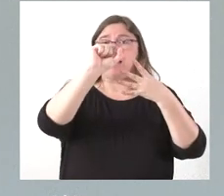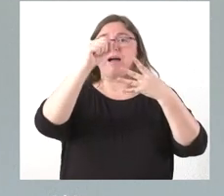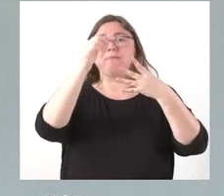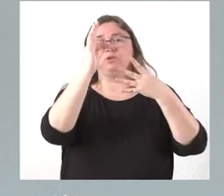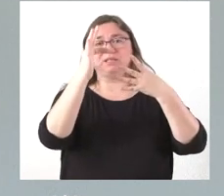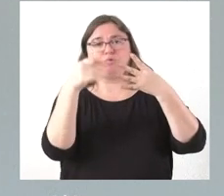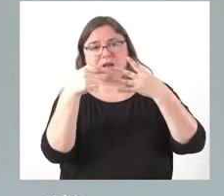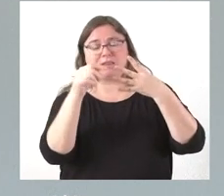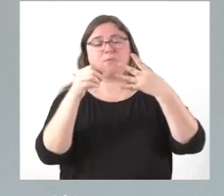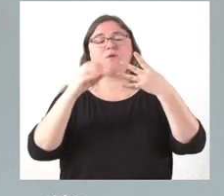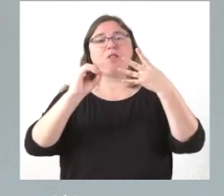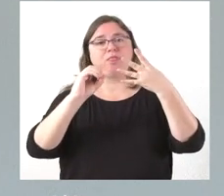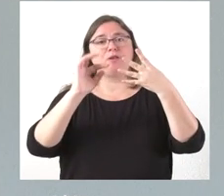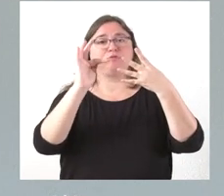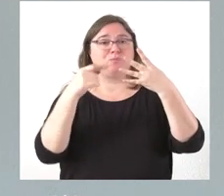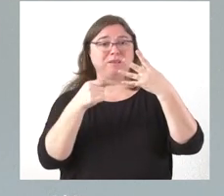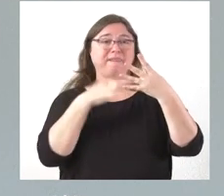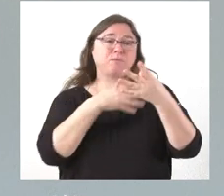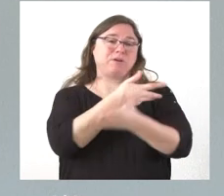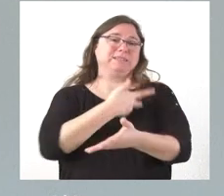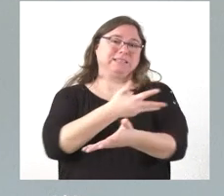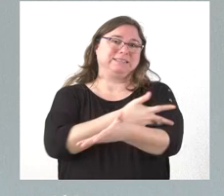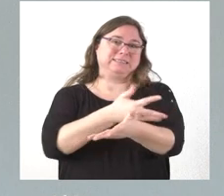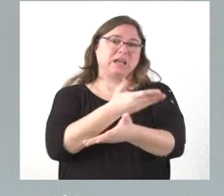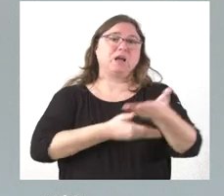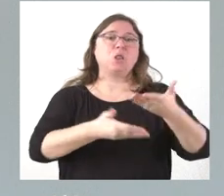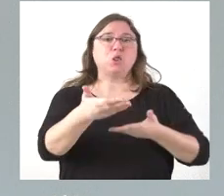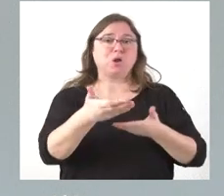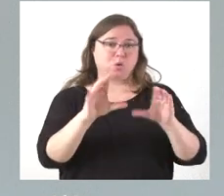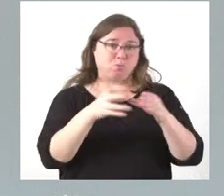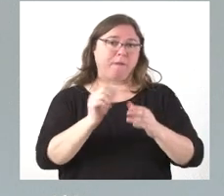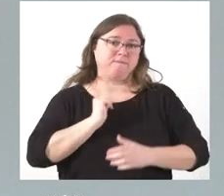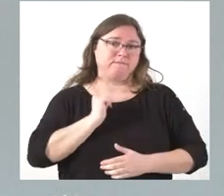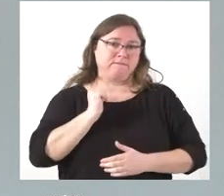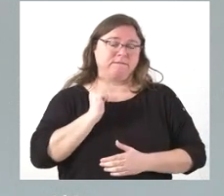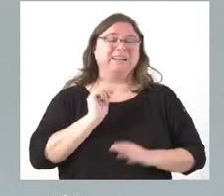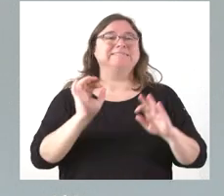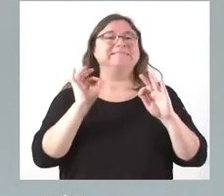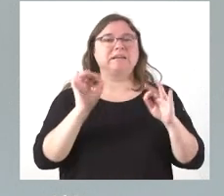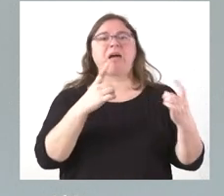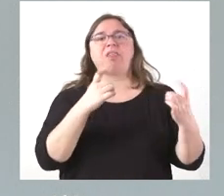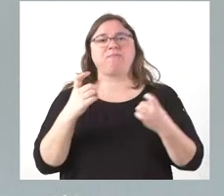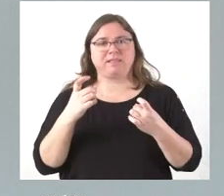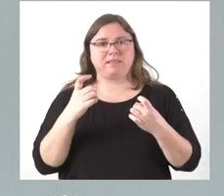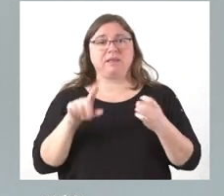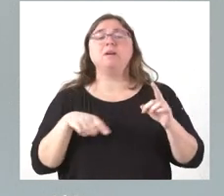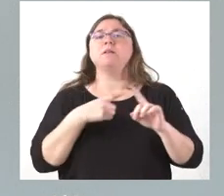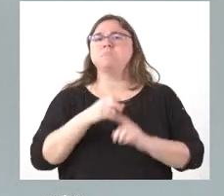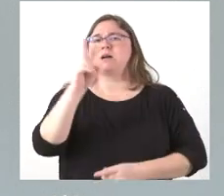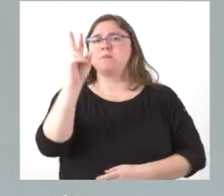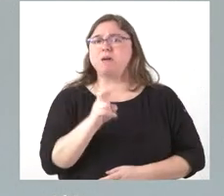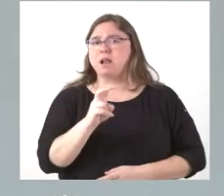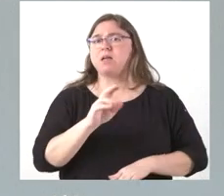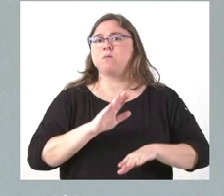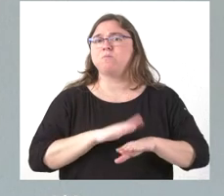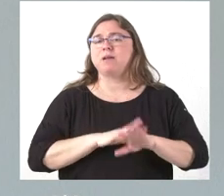donar estos días sangre de esos grupos que es especialmente necesaria y útil en este momento